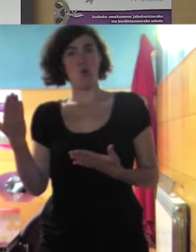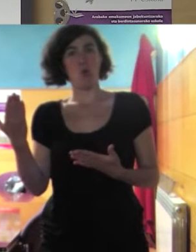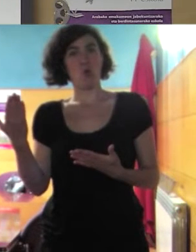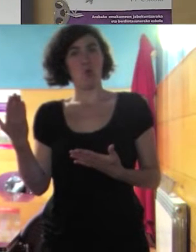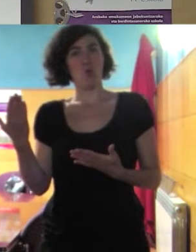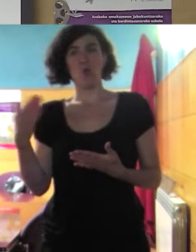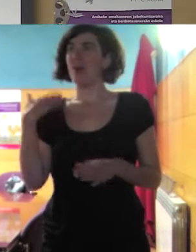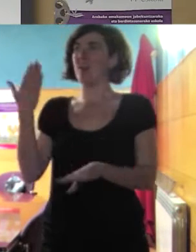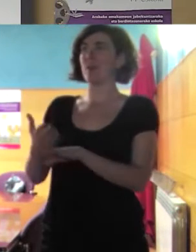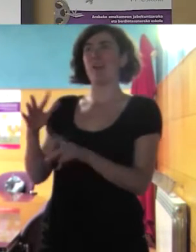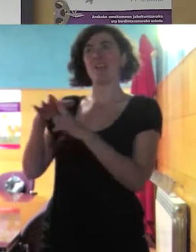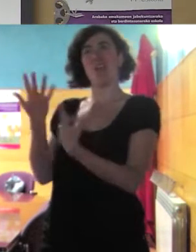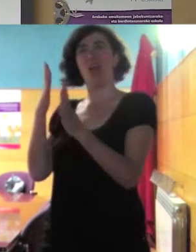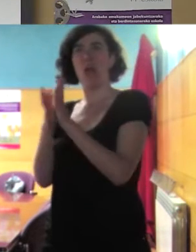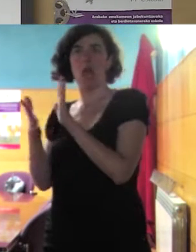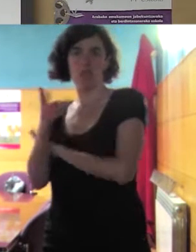contarle lo que ha pasado